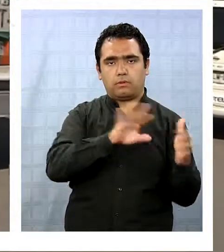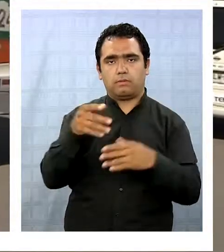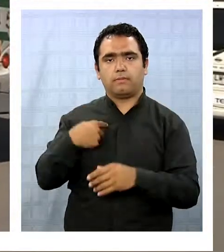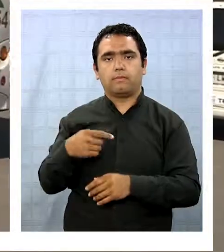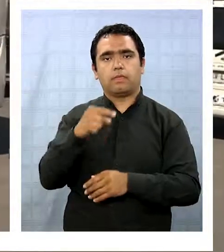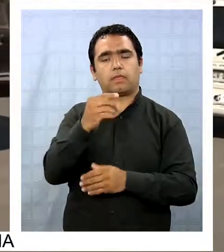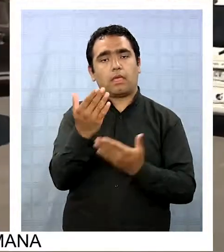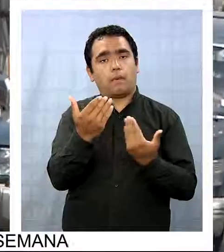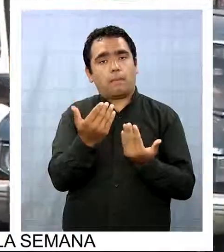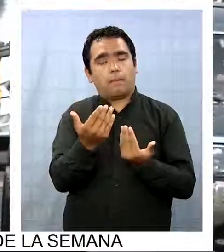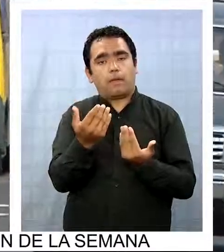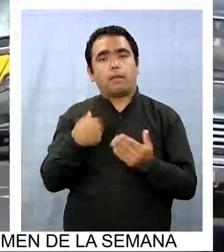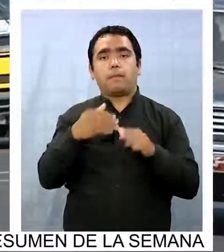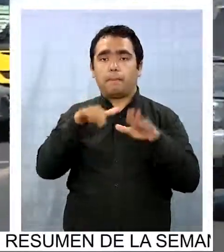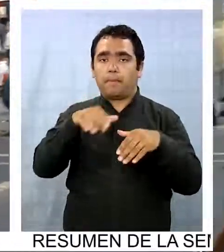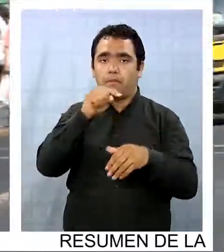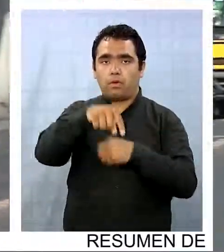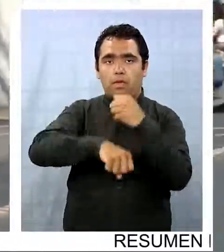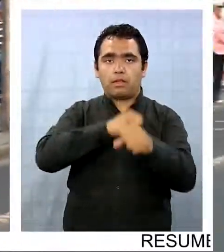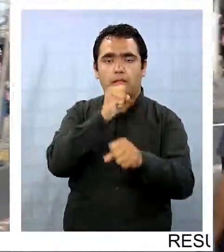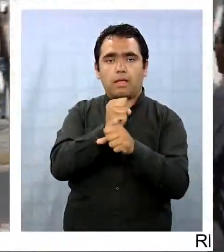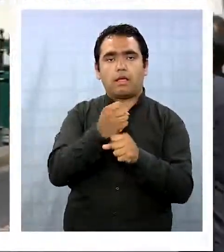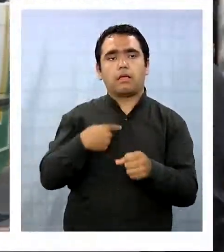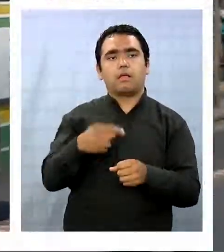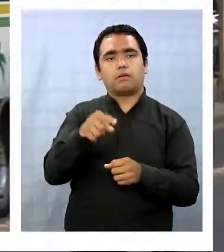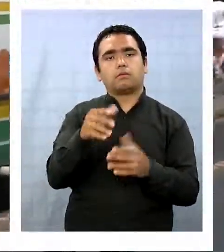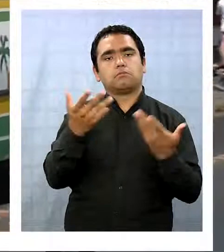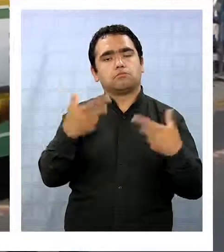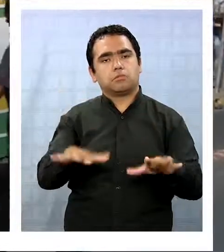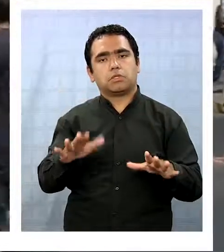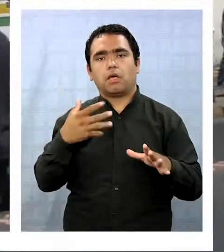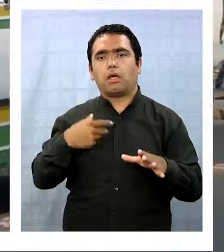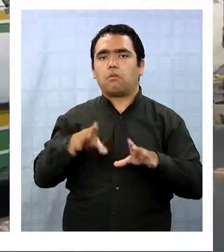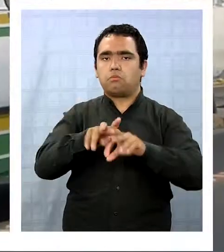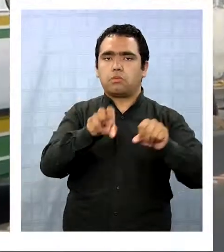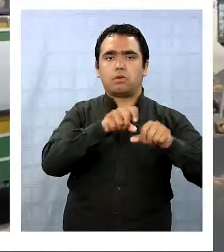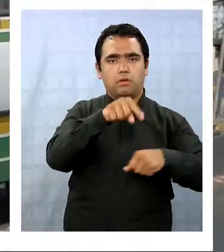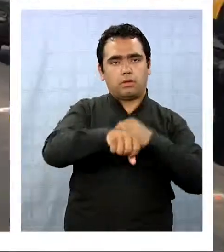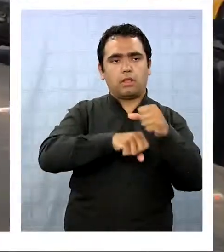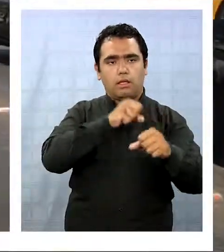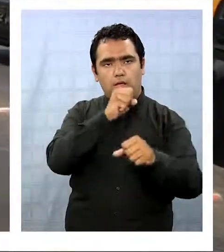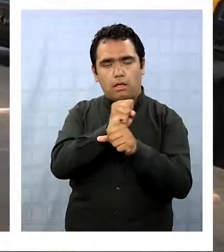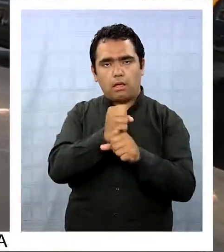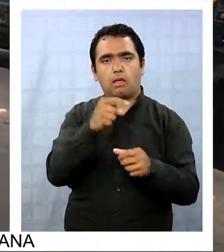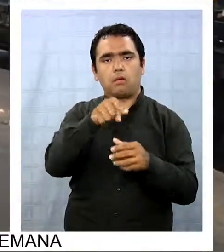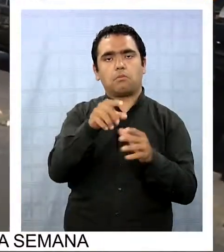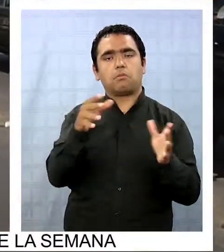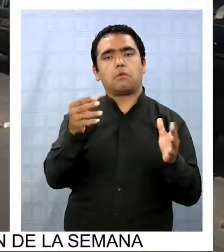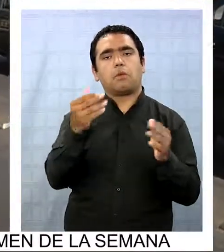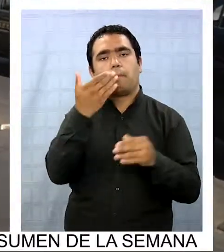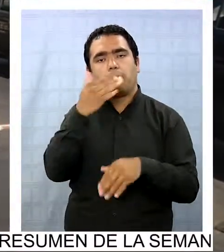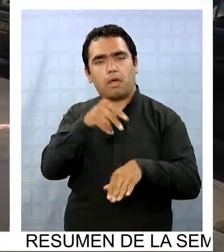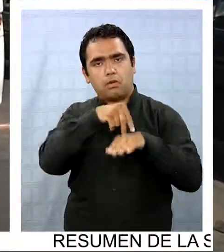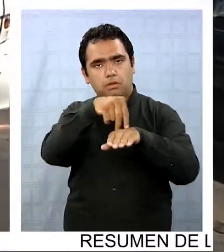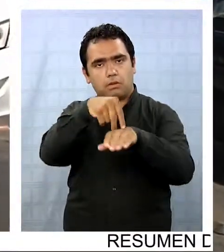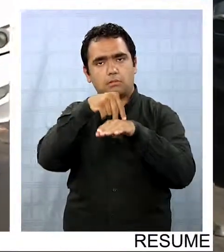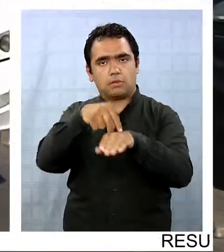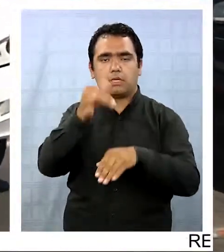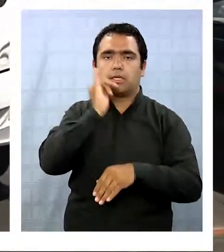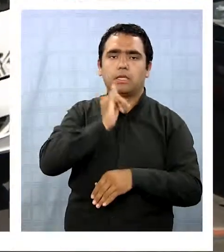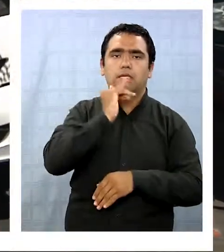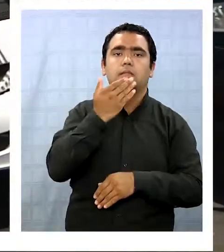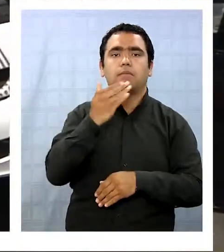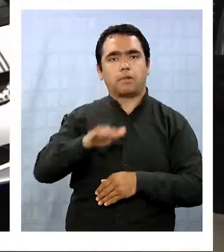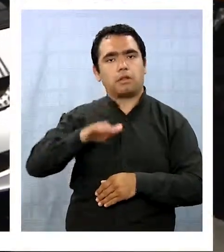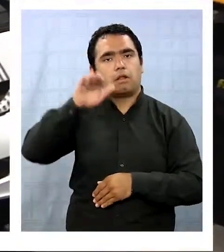Se espera que para este mismo año se comiencen a concretar estas medidas que mejorarán el servicio de locomoción colectiva en Iquique